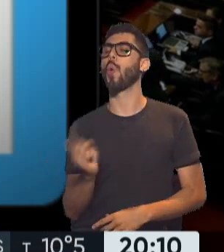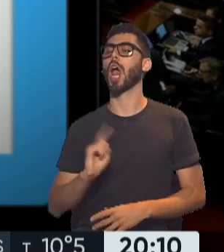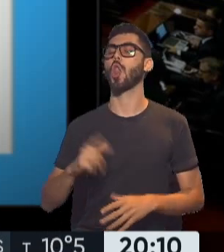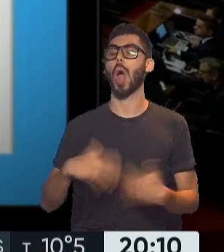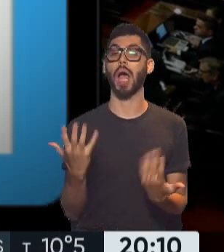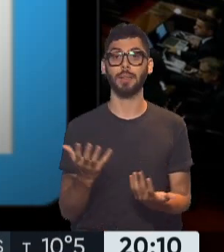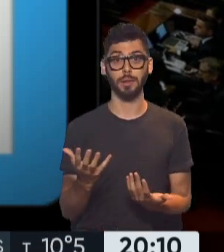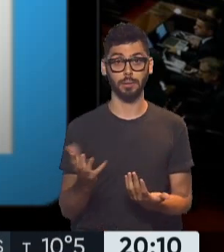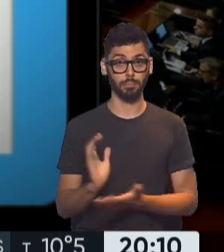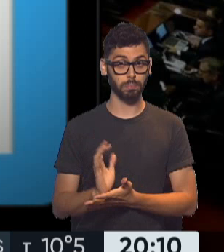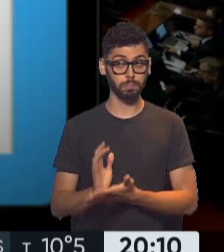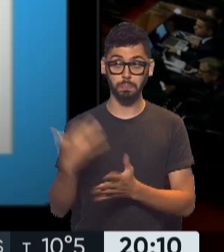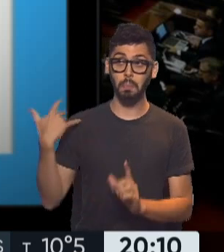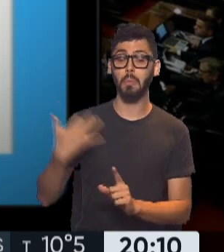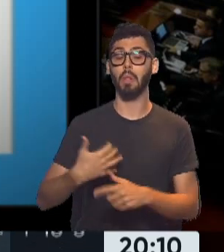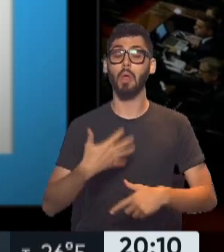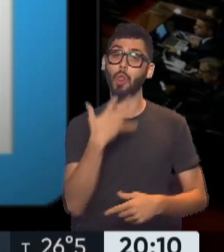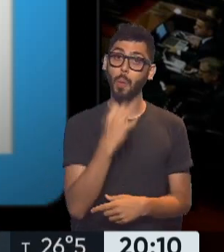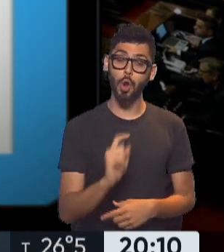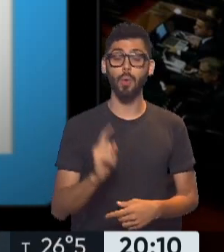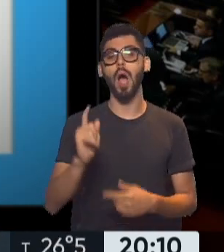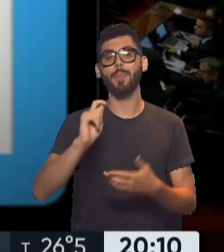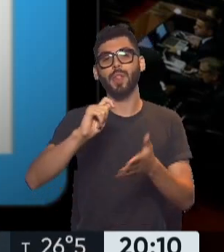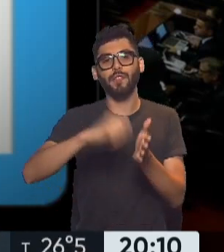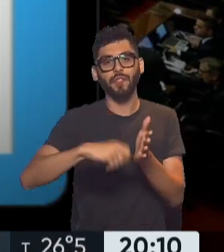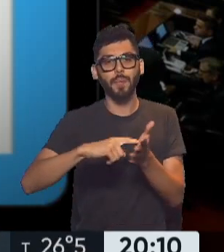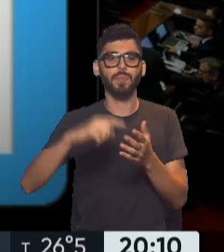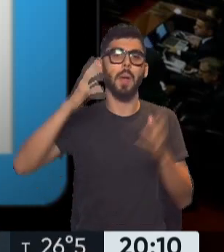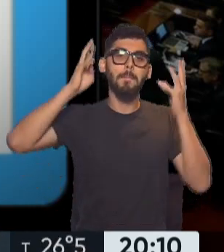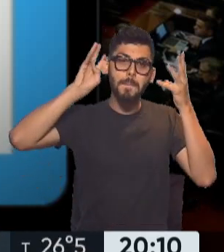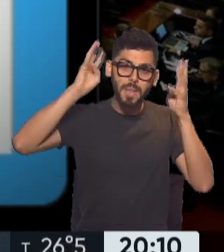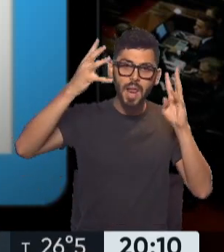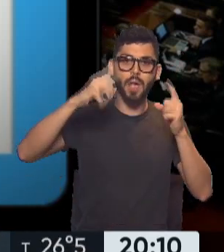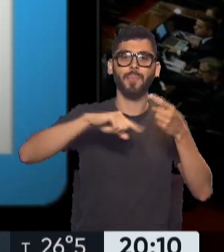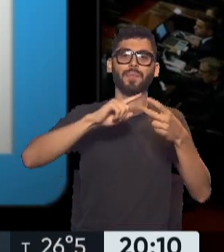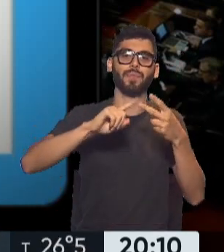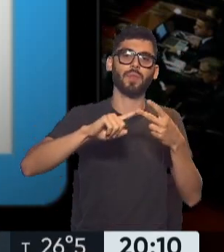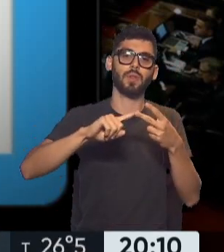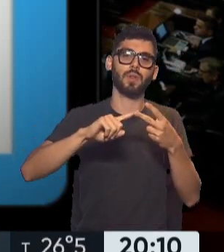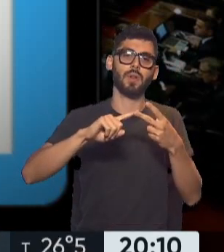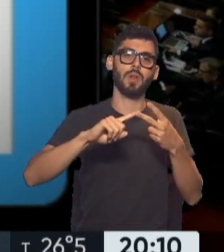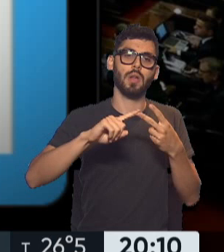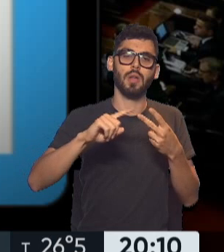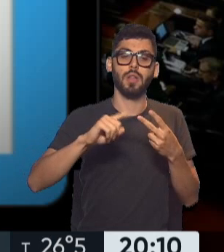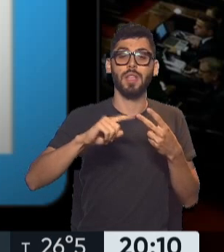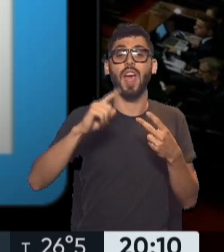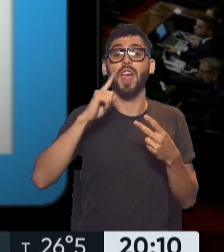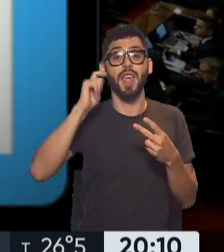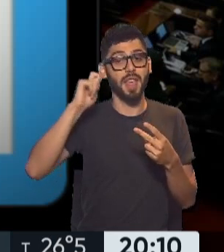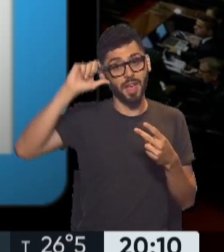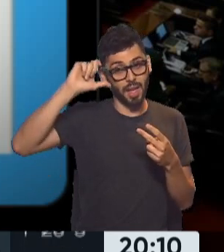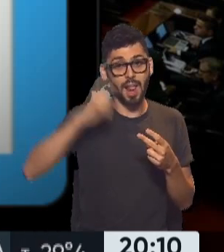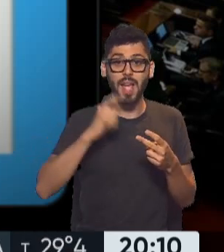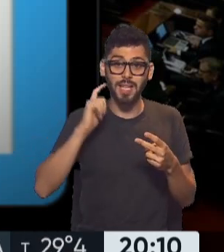sanitaria que hubo en todo este tiempo. Bueno, allí las firmas, Javier Milei, el propio Fernando Iglesias,